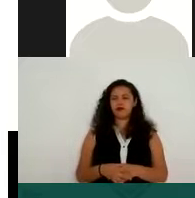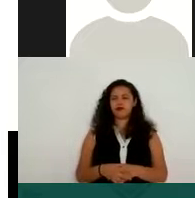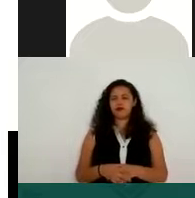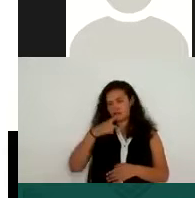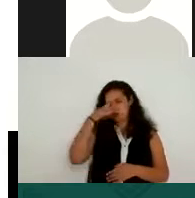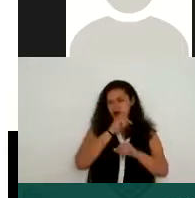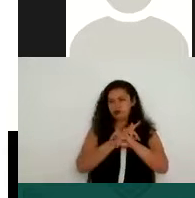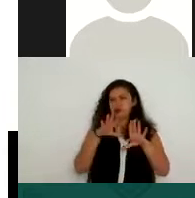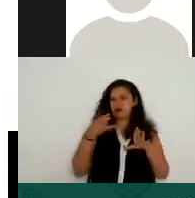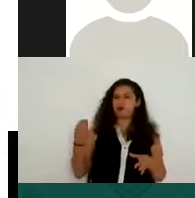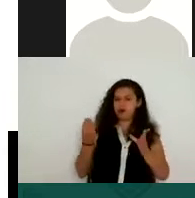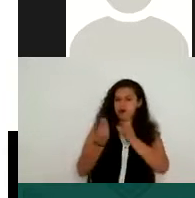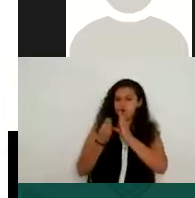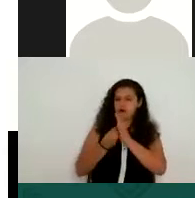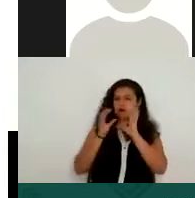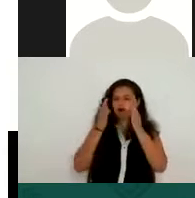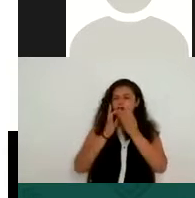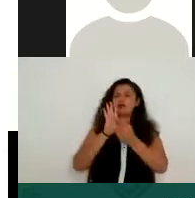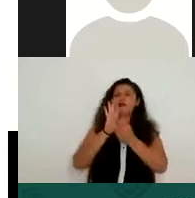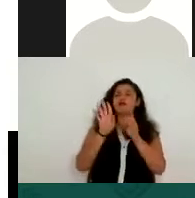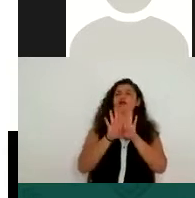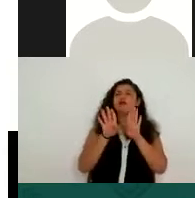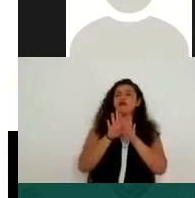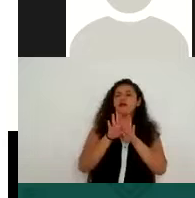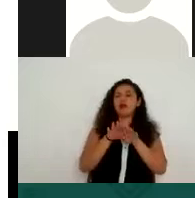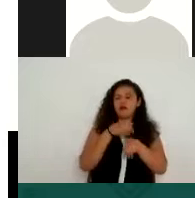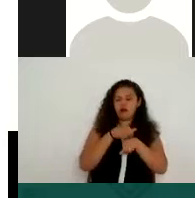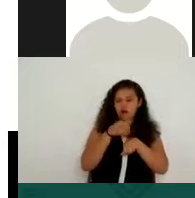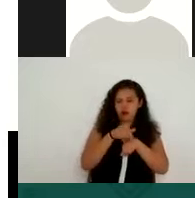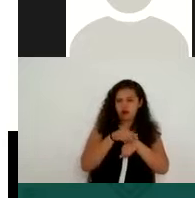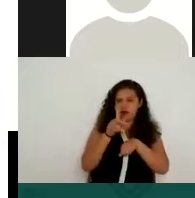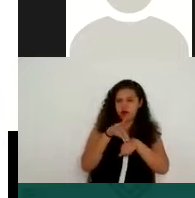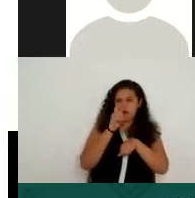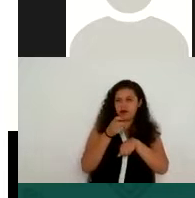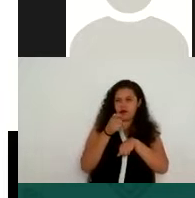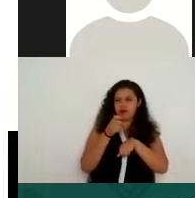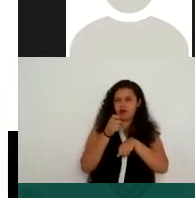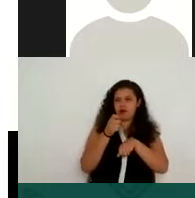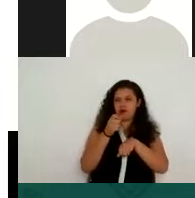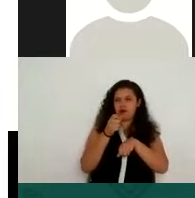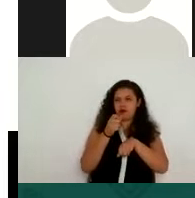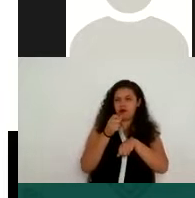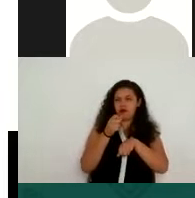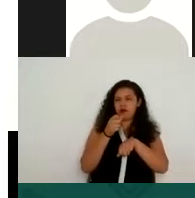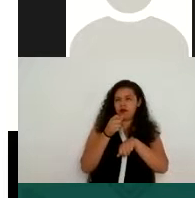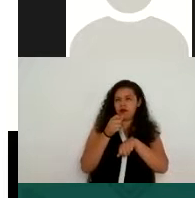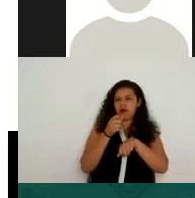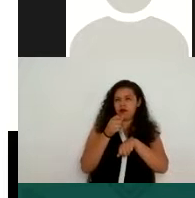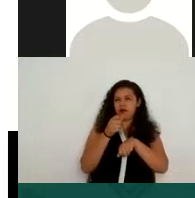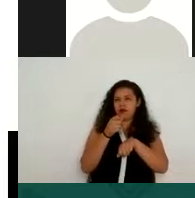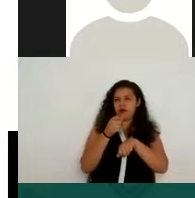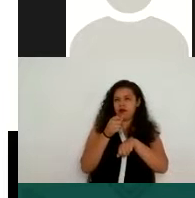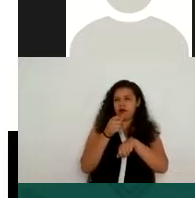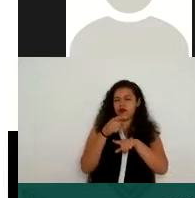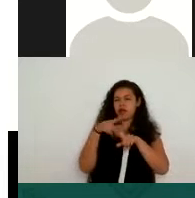expresados ¿en qué forma? en la forma numérica es decir se me ocurre el domicilio ¿no? la edad